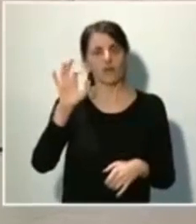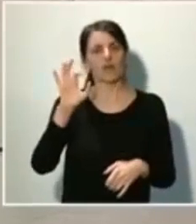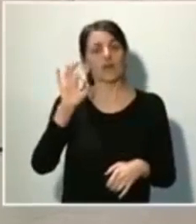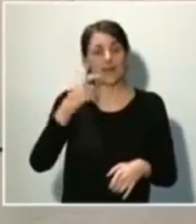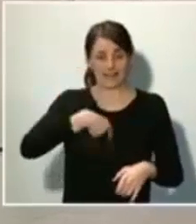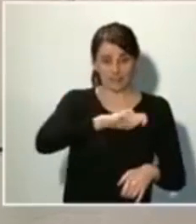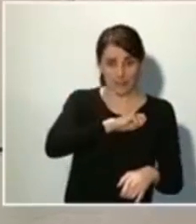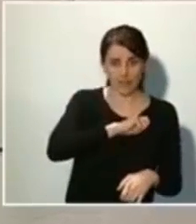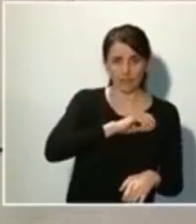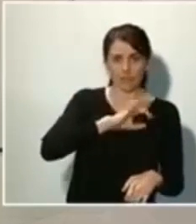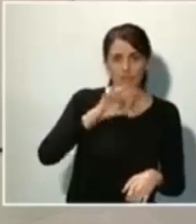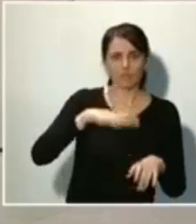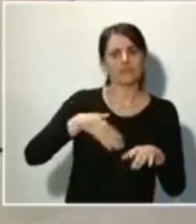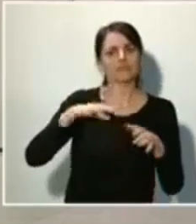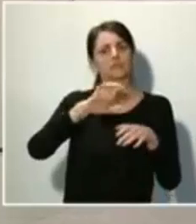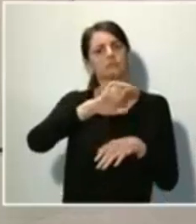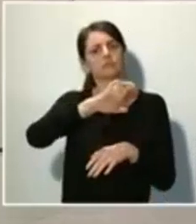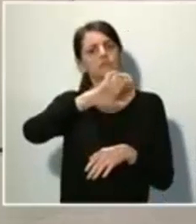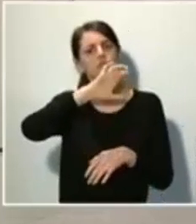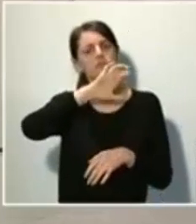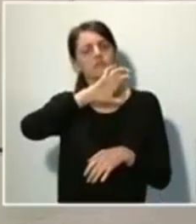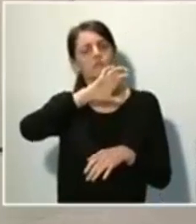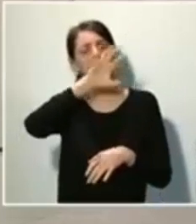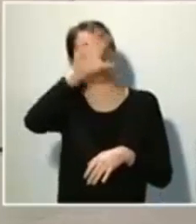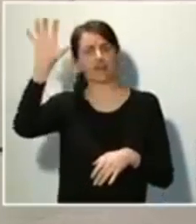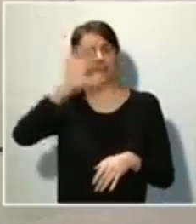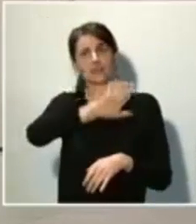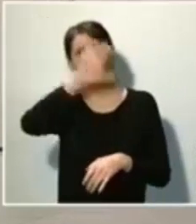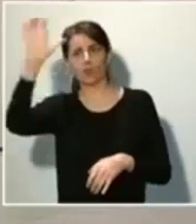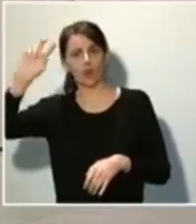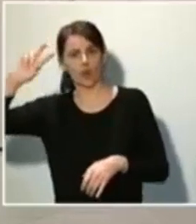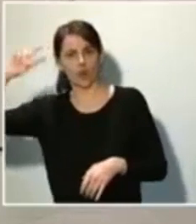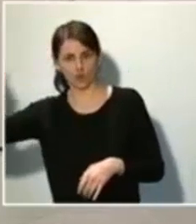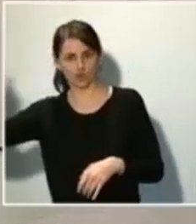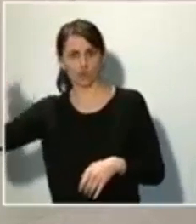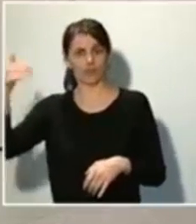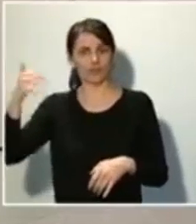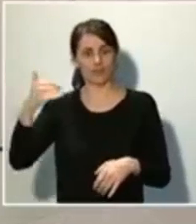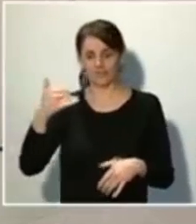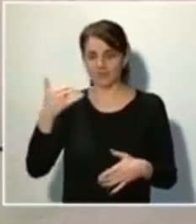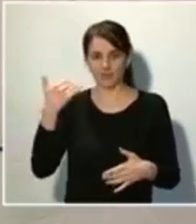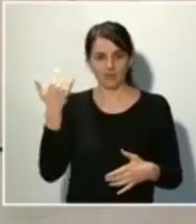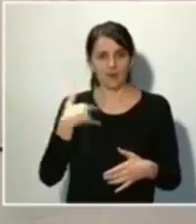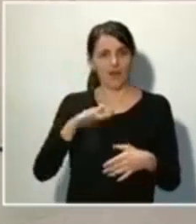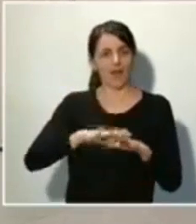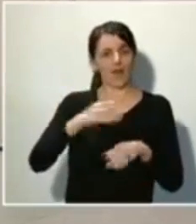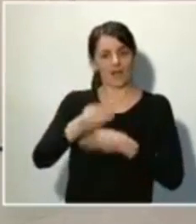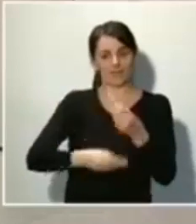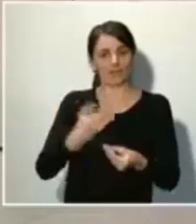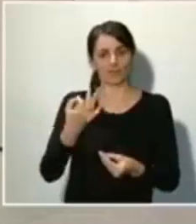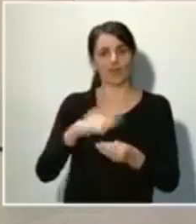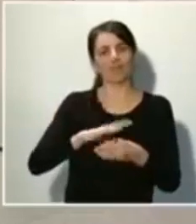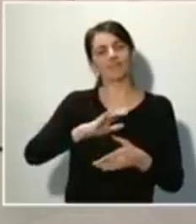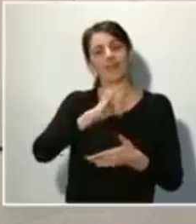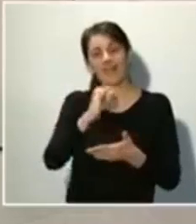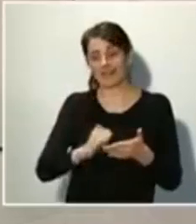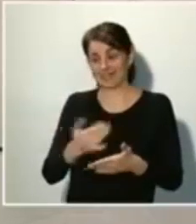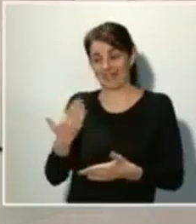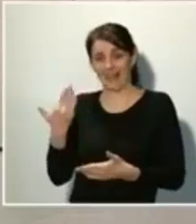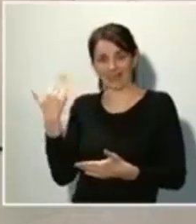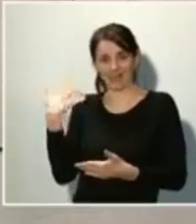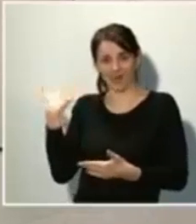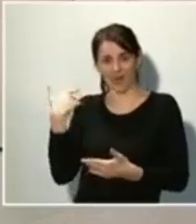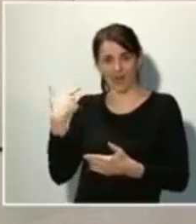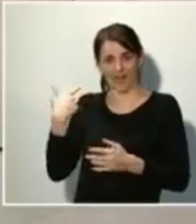han decidido dejar atrás los dogmas de la autoridad fiscal que ya fracasaron en la anterior crisis y por eso debemos emprender